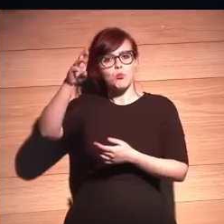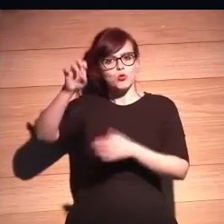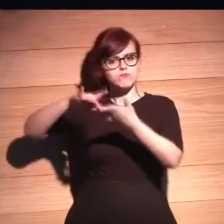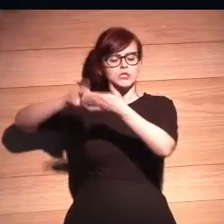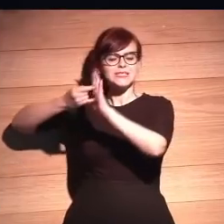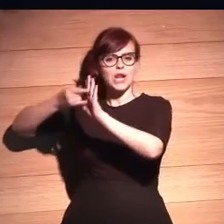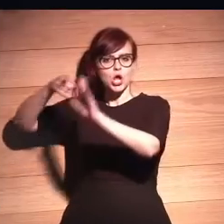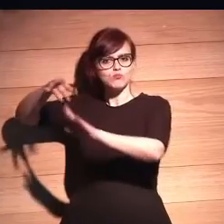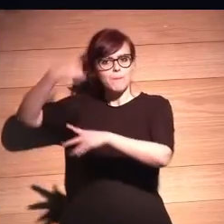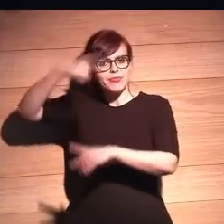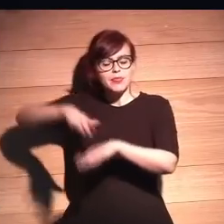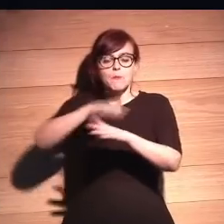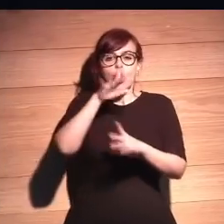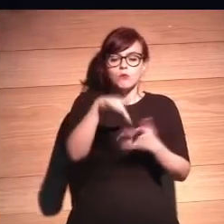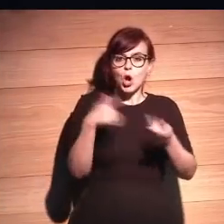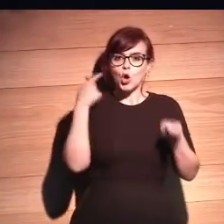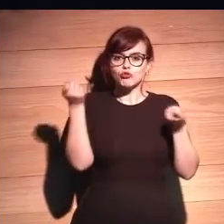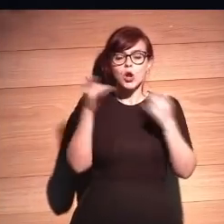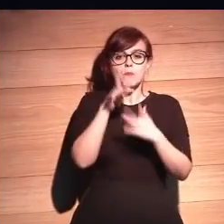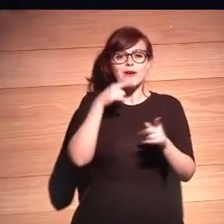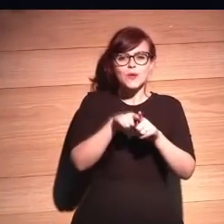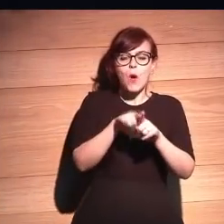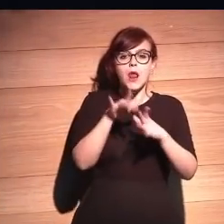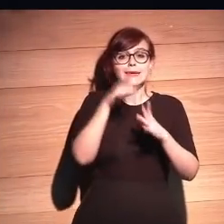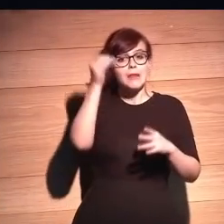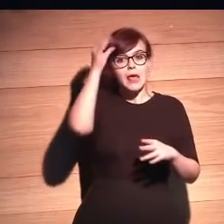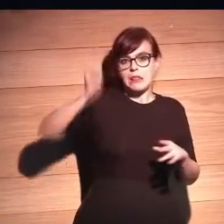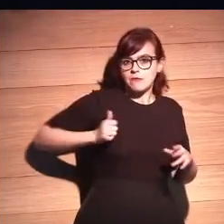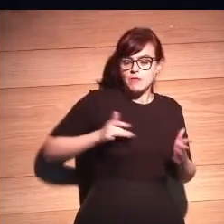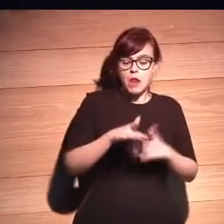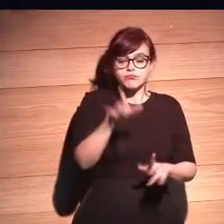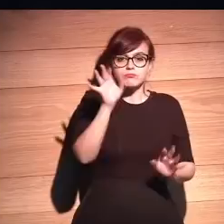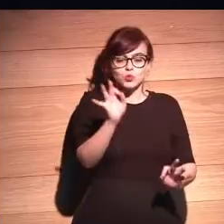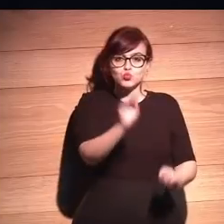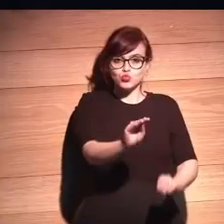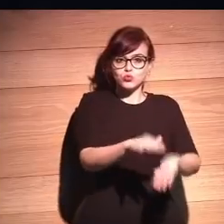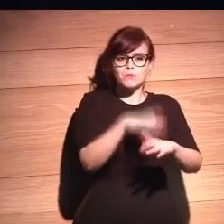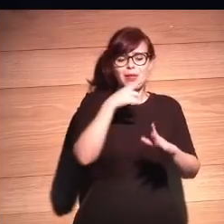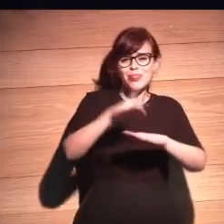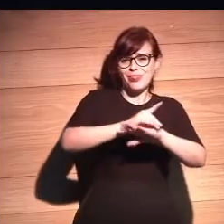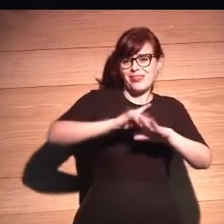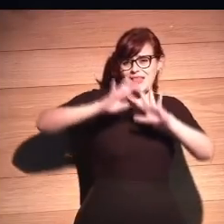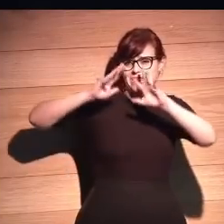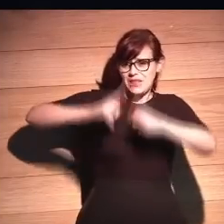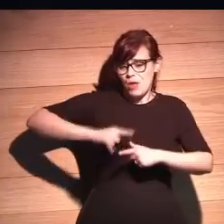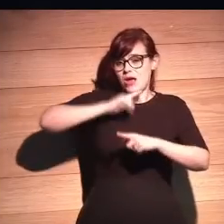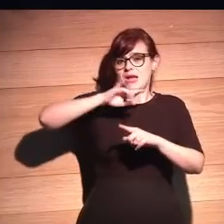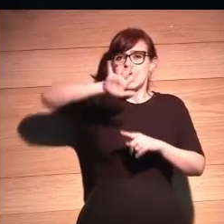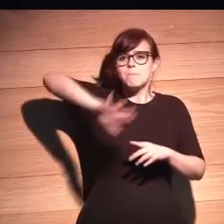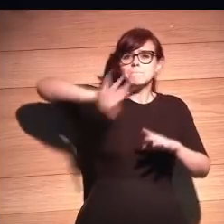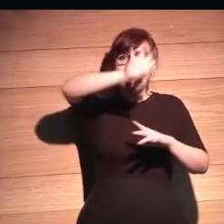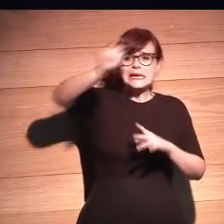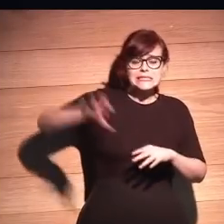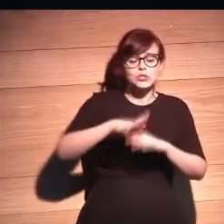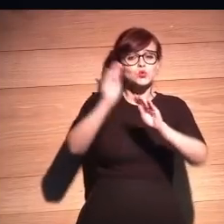resuelto. ¿Por qué no hacemos? Porque no tenemos una inteligencia artificial con decenas y decenas de regiones y